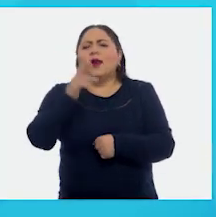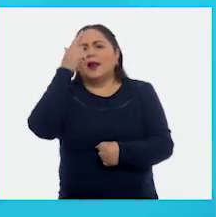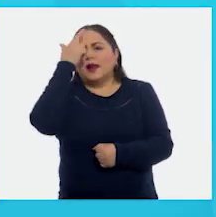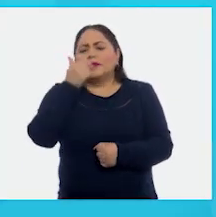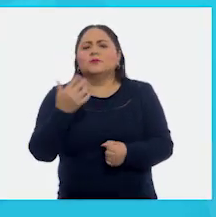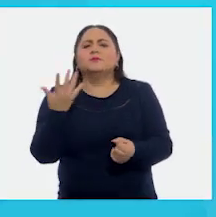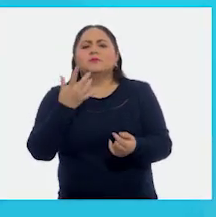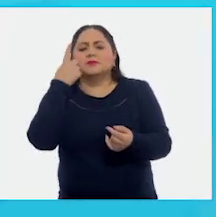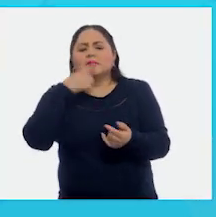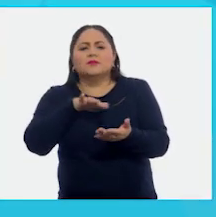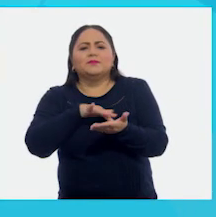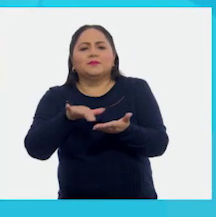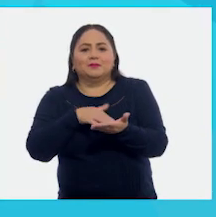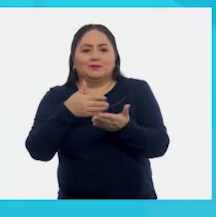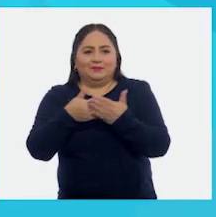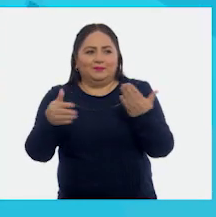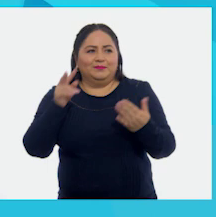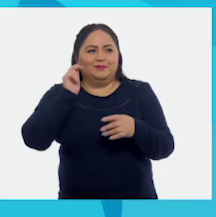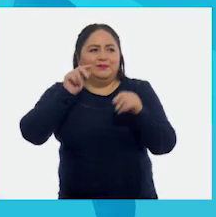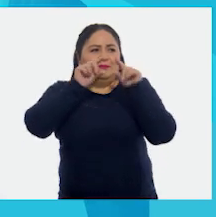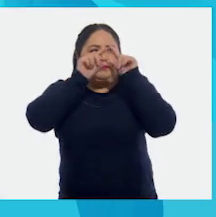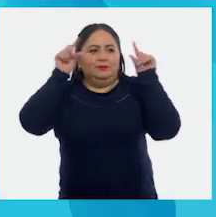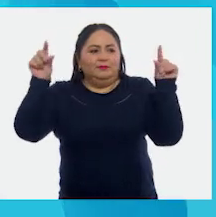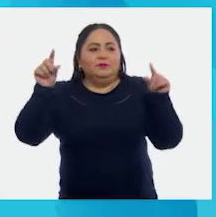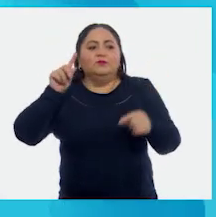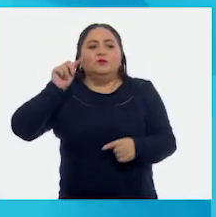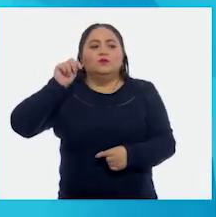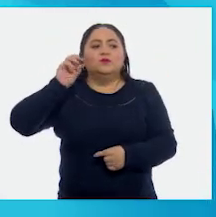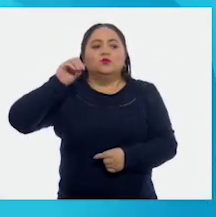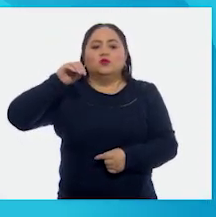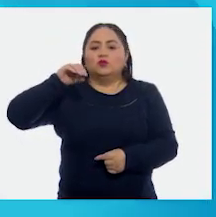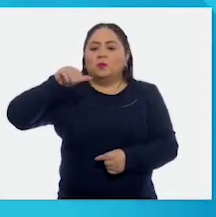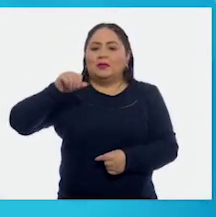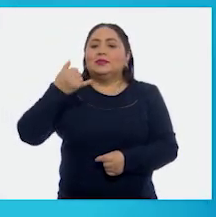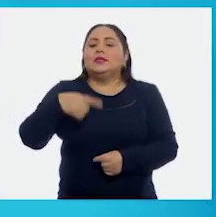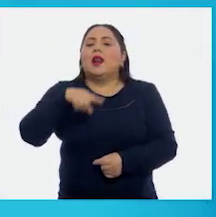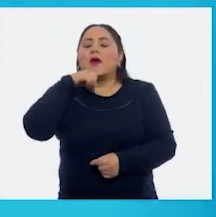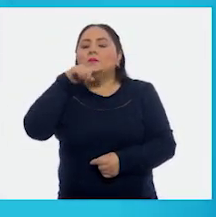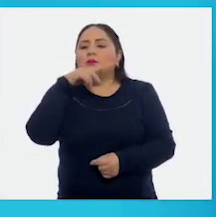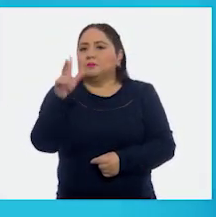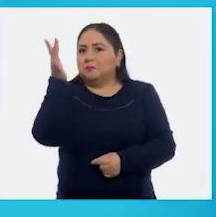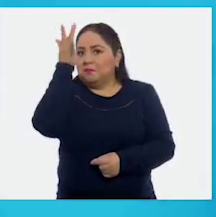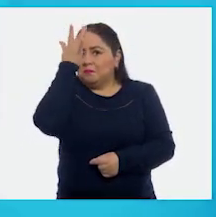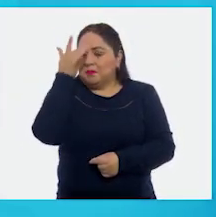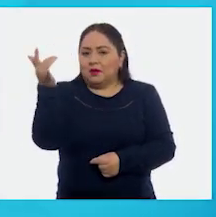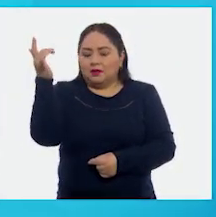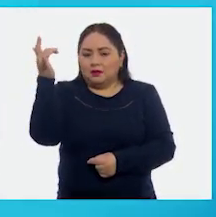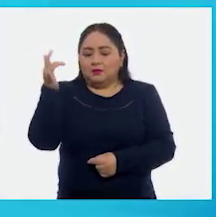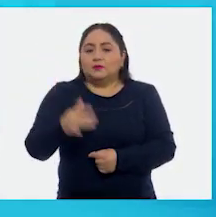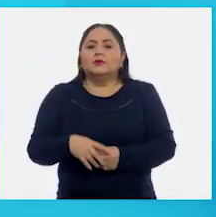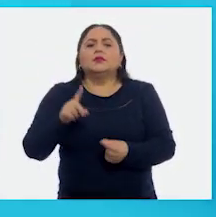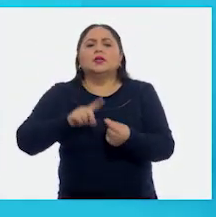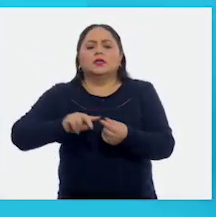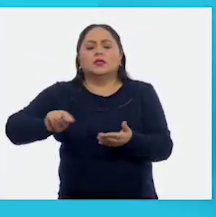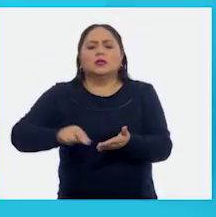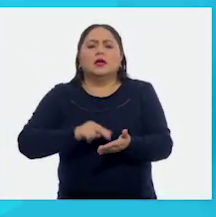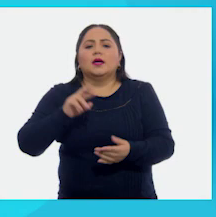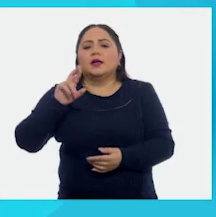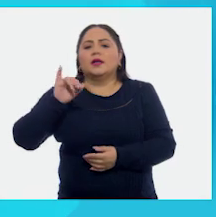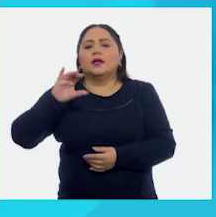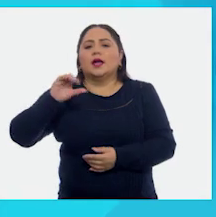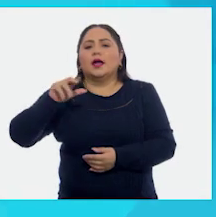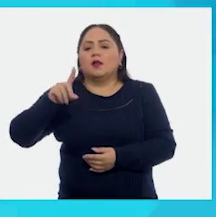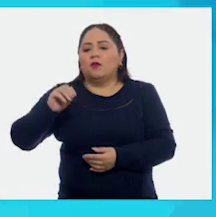hacer la lectura. Empezamos con el título. Tomás y el lápiz mágico. Y el autor es Ricardo